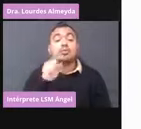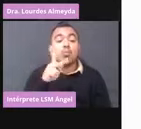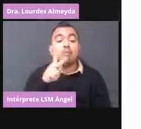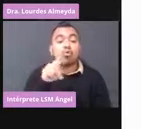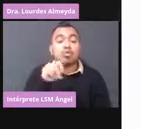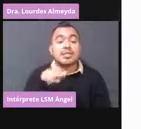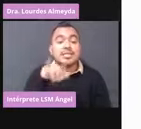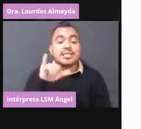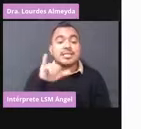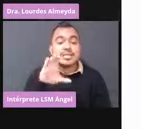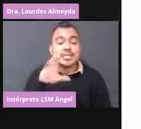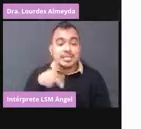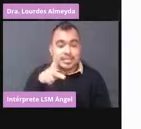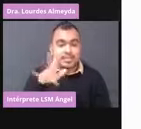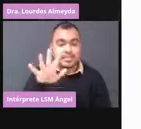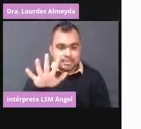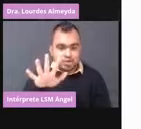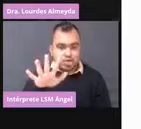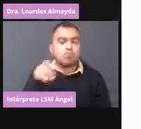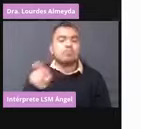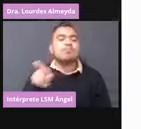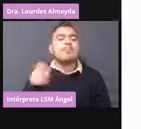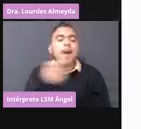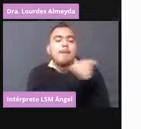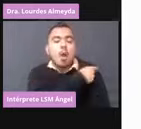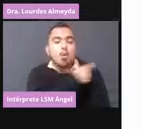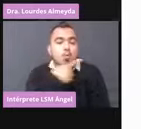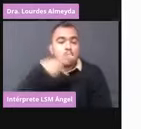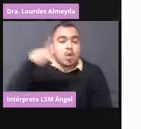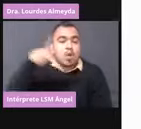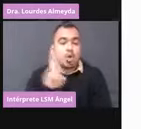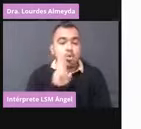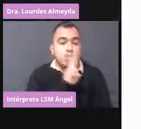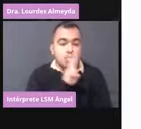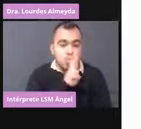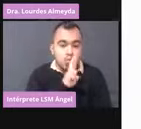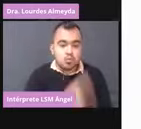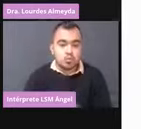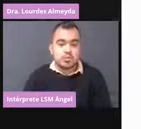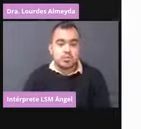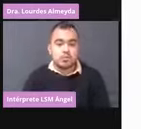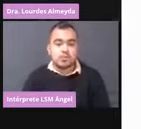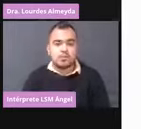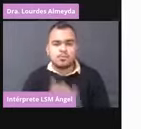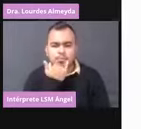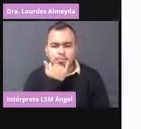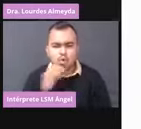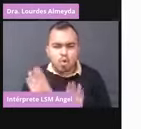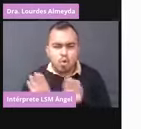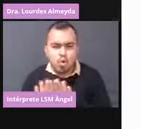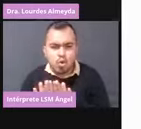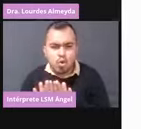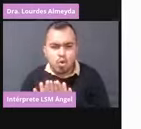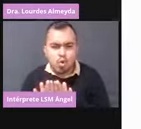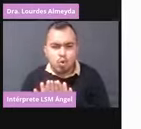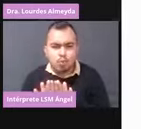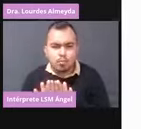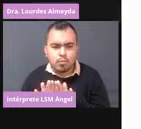¿Qué es la